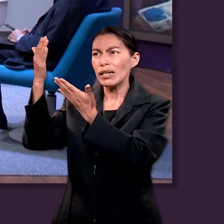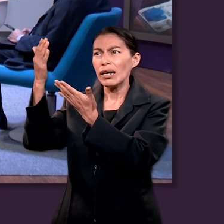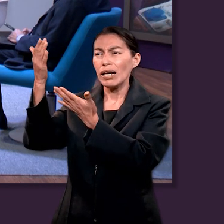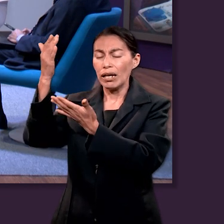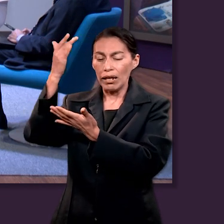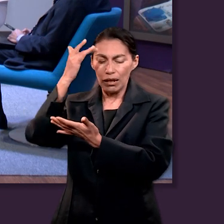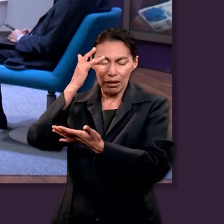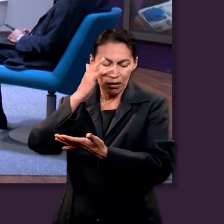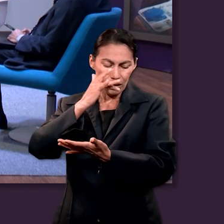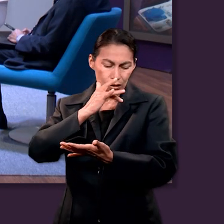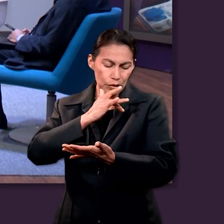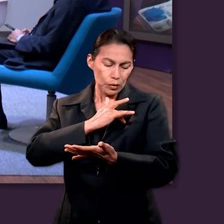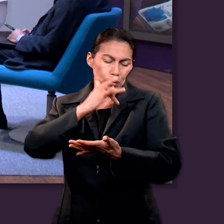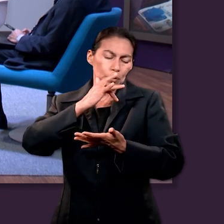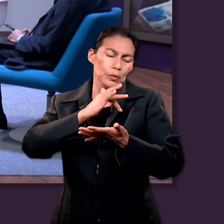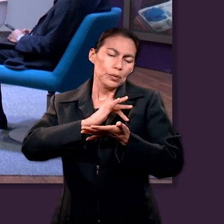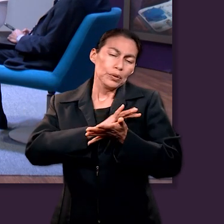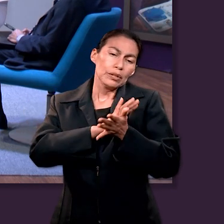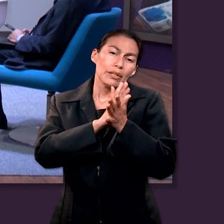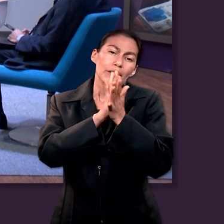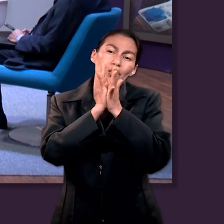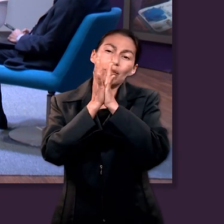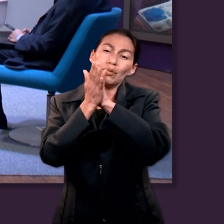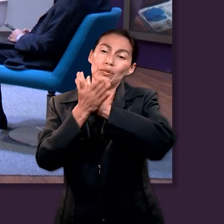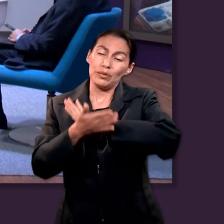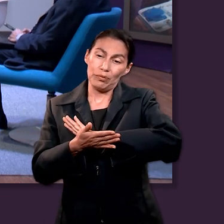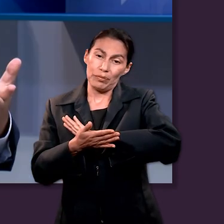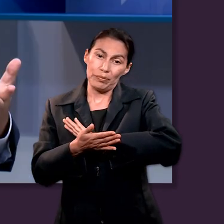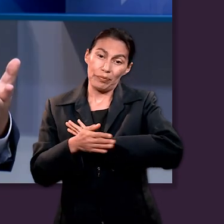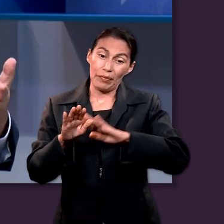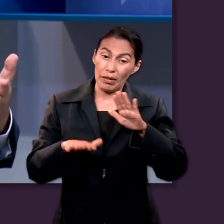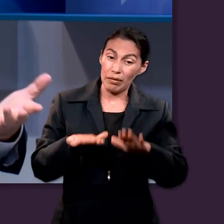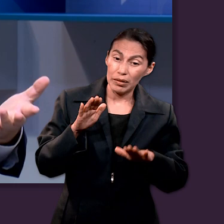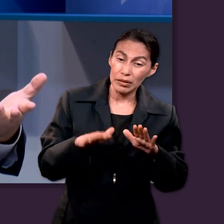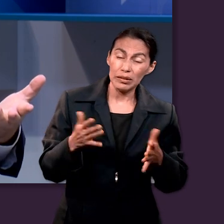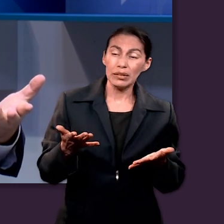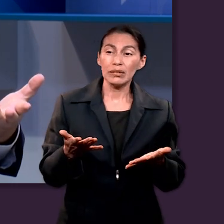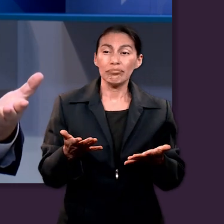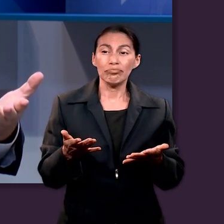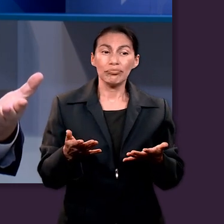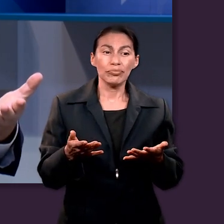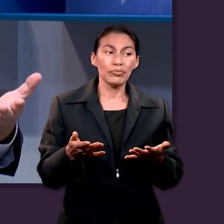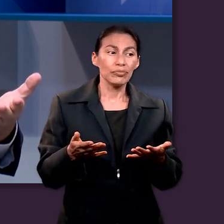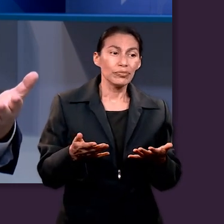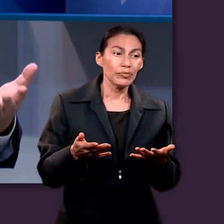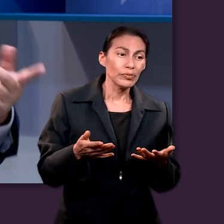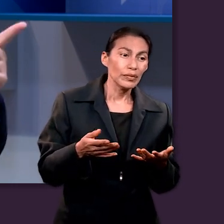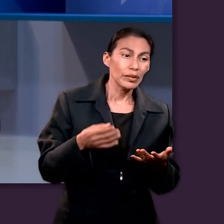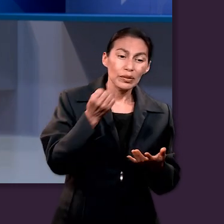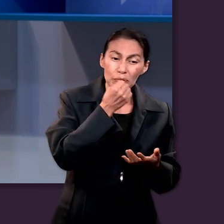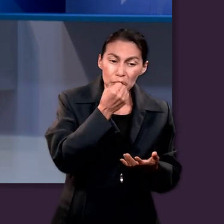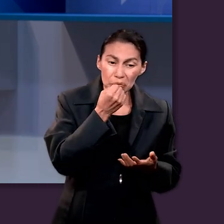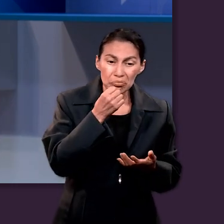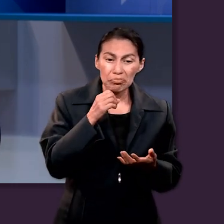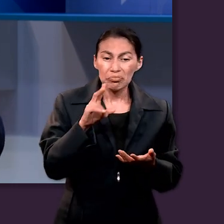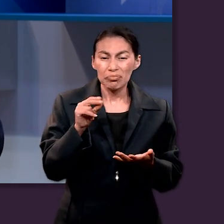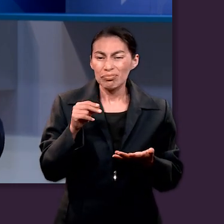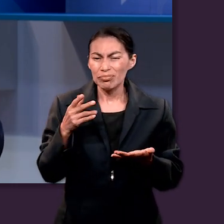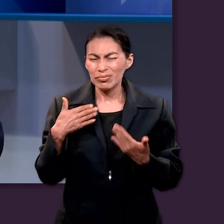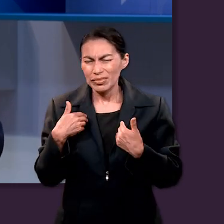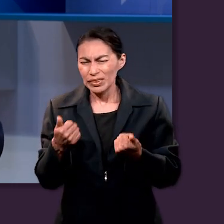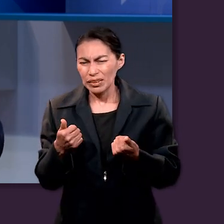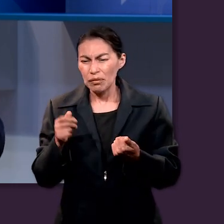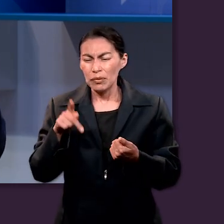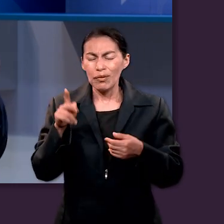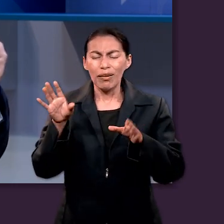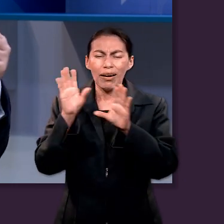tocar nuestro corazón de una manera que a veces las palabras o los sermones no lo hacen, ¿no? Incluso comentábamos antes de iniciar